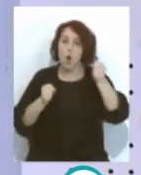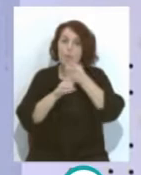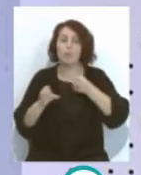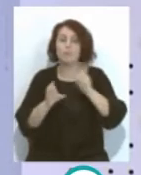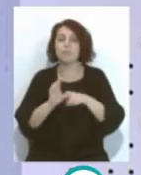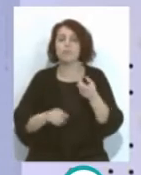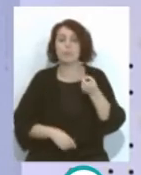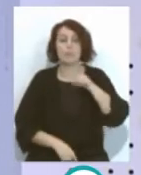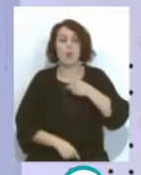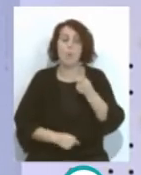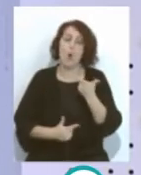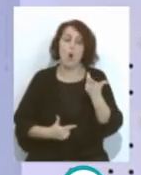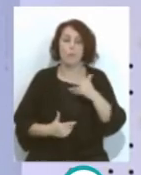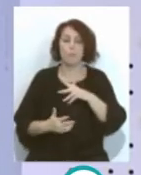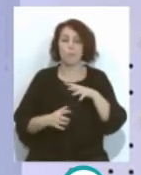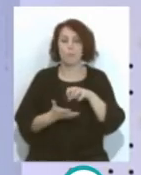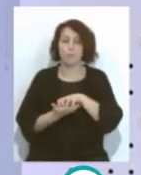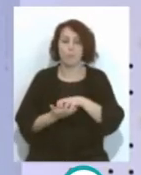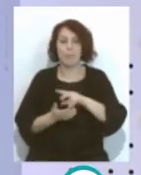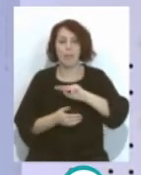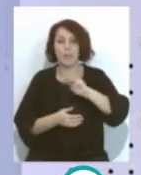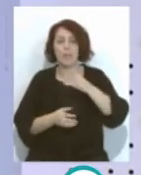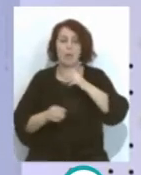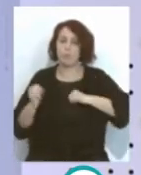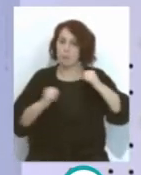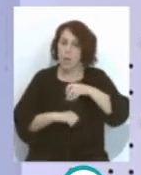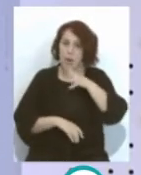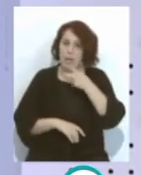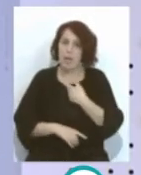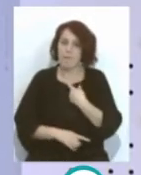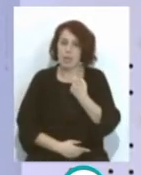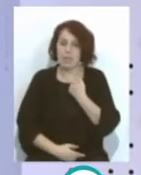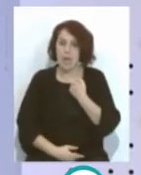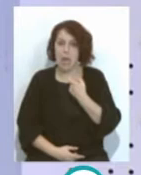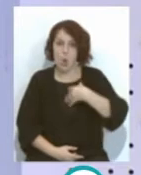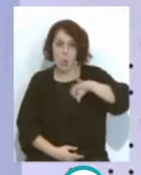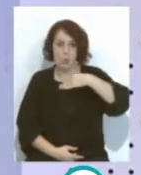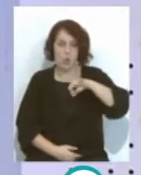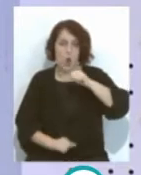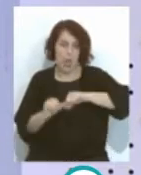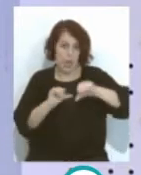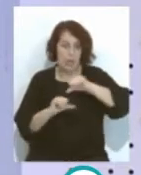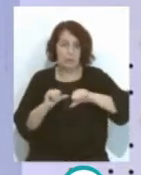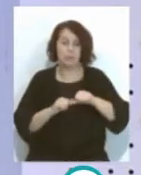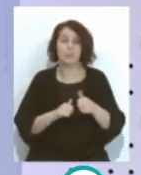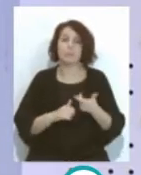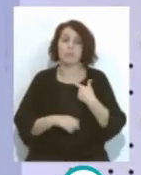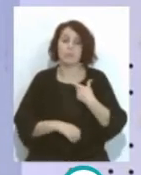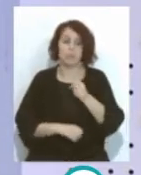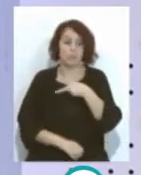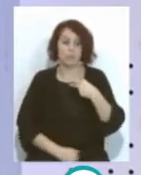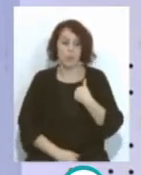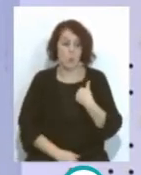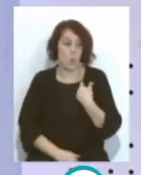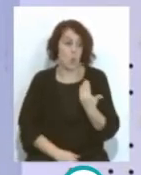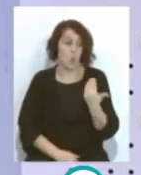poco divagando entre tres competiciones De la cual ahora solo le resta la liguera Y los últimos resultados